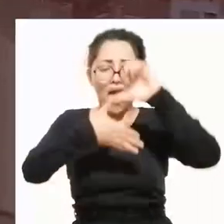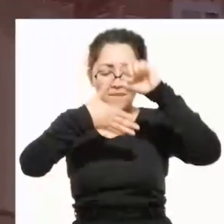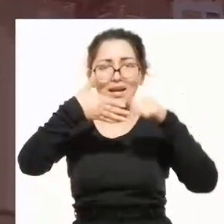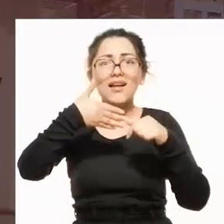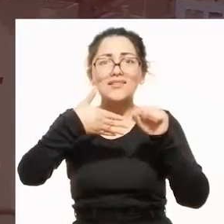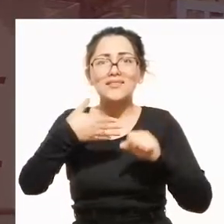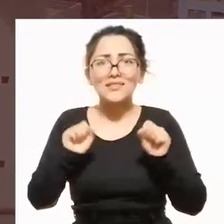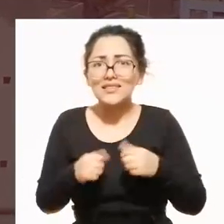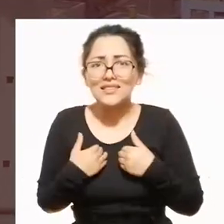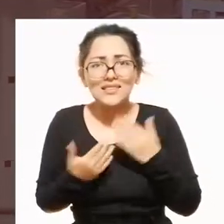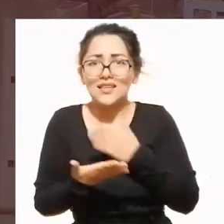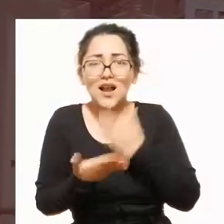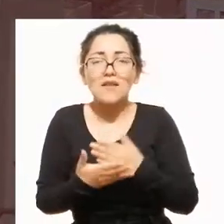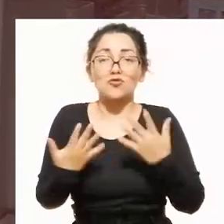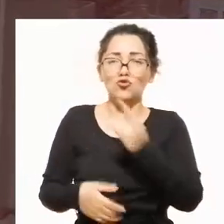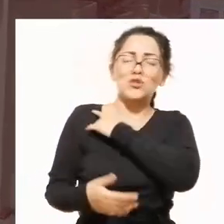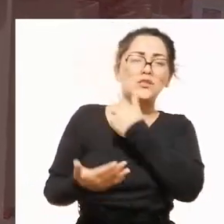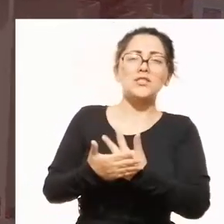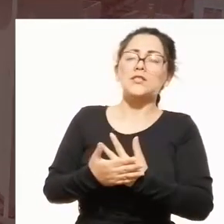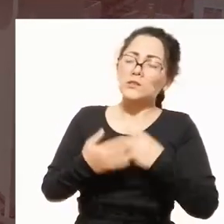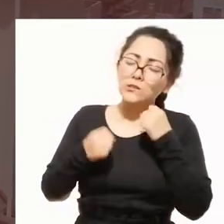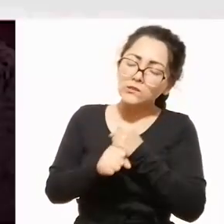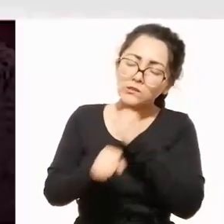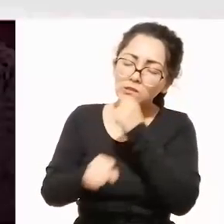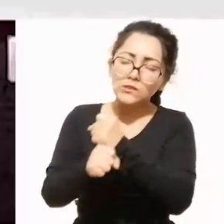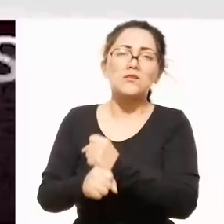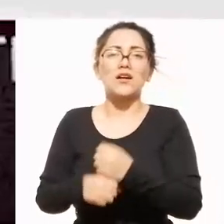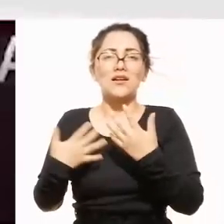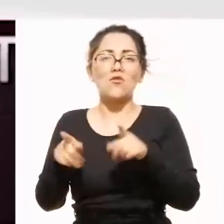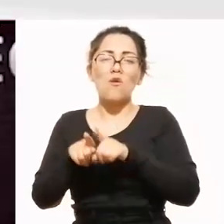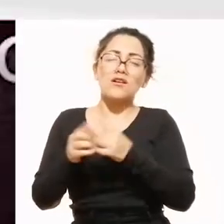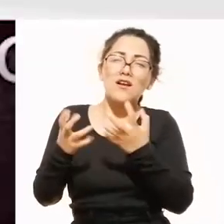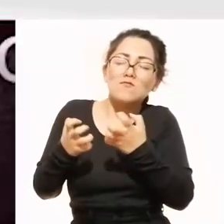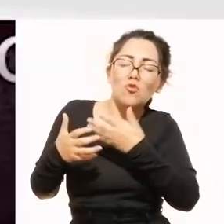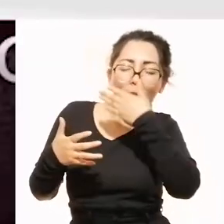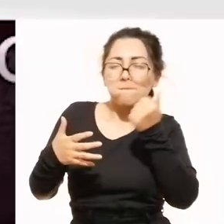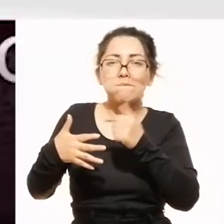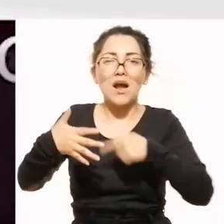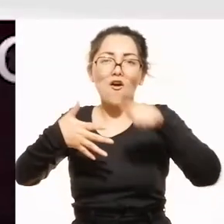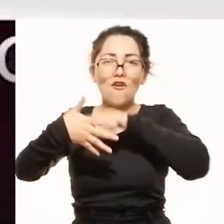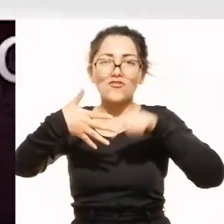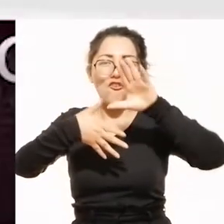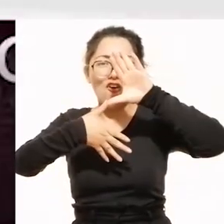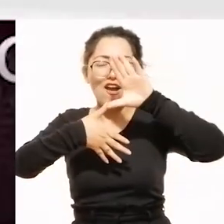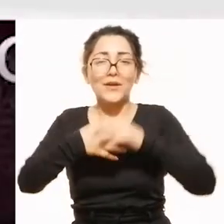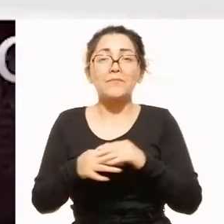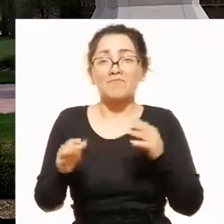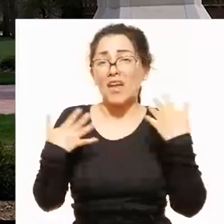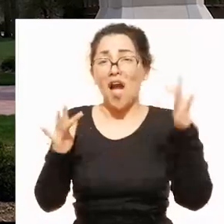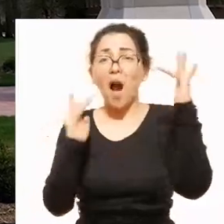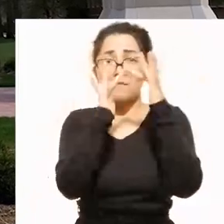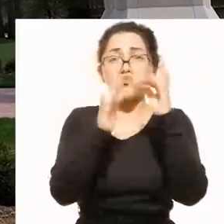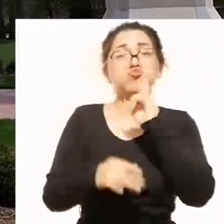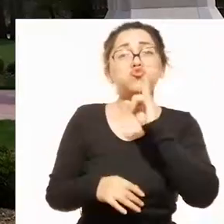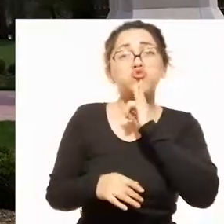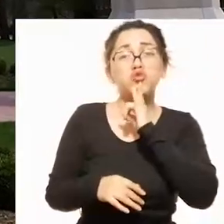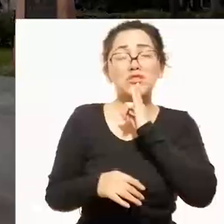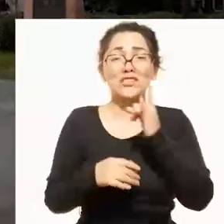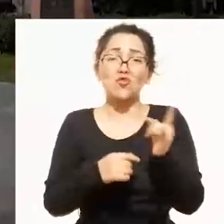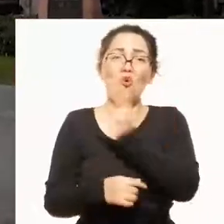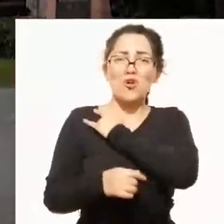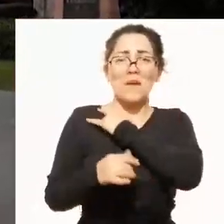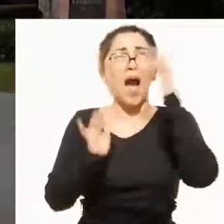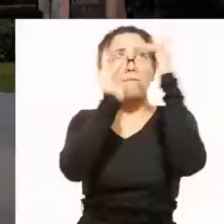Seremos un referente latinoamericano. Nuestras alianzas estratégicas con universidades de gran prestigio como Purdue University,